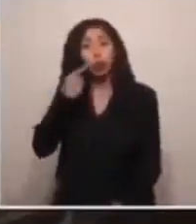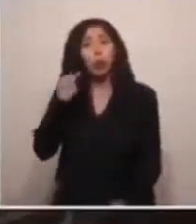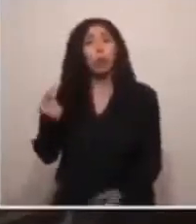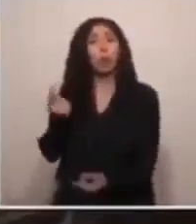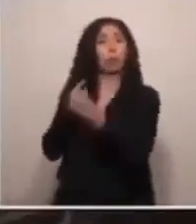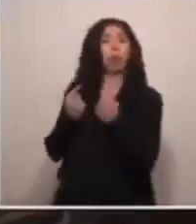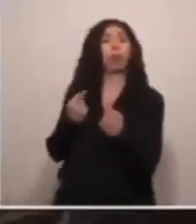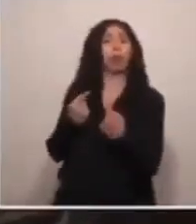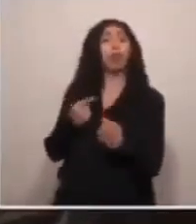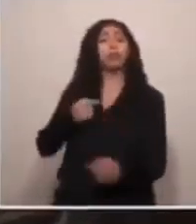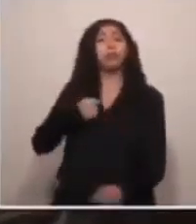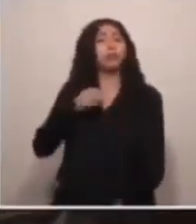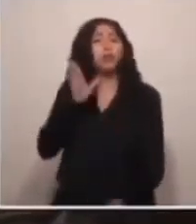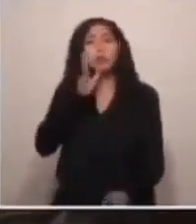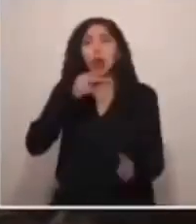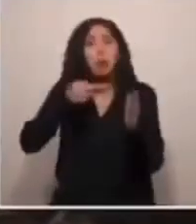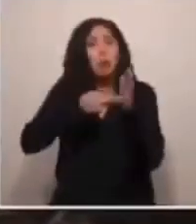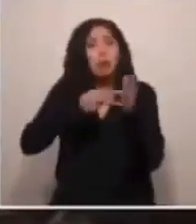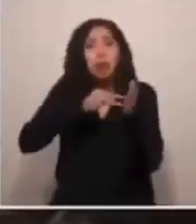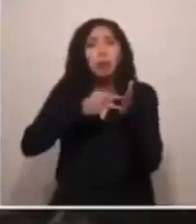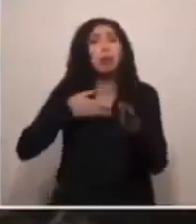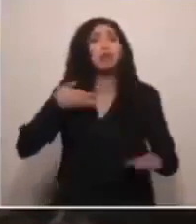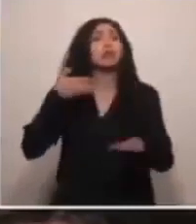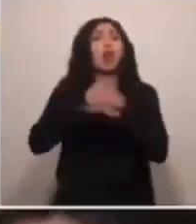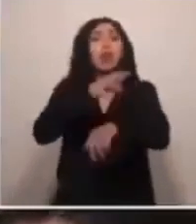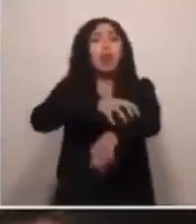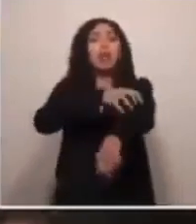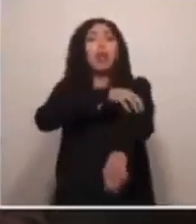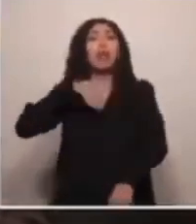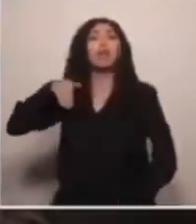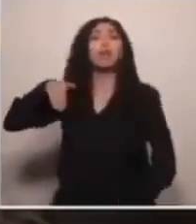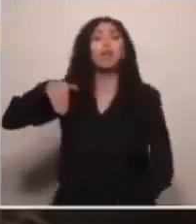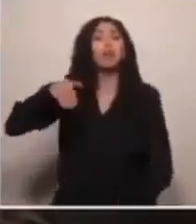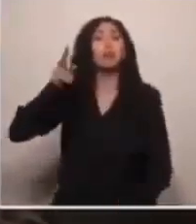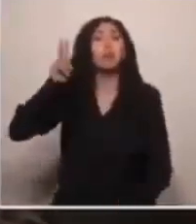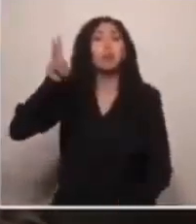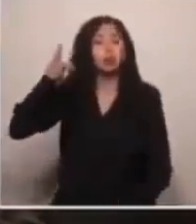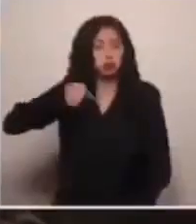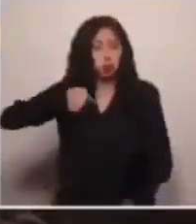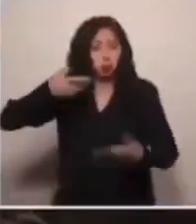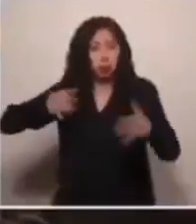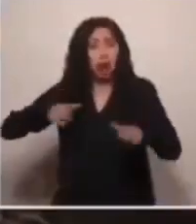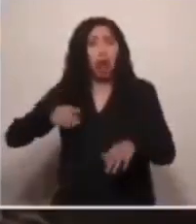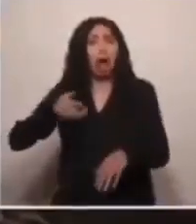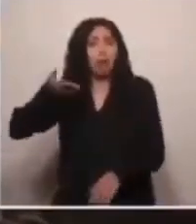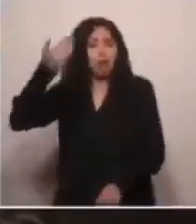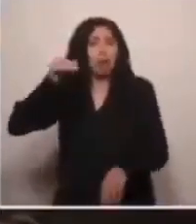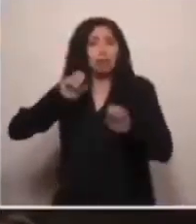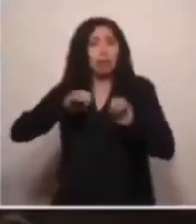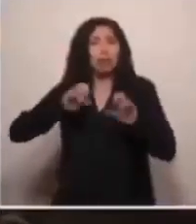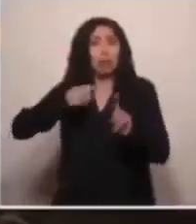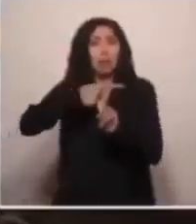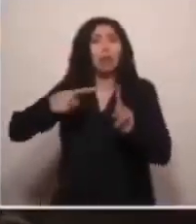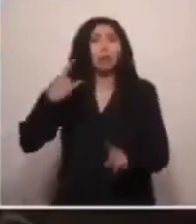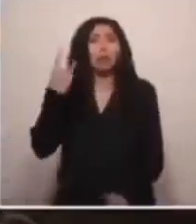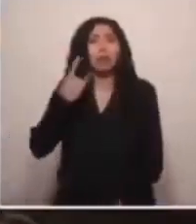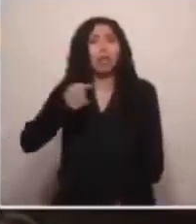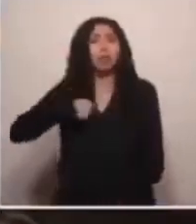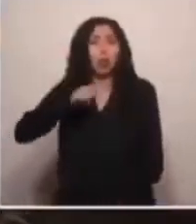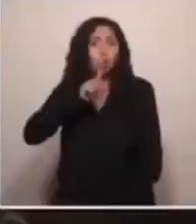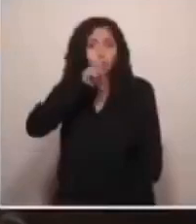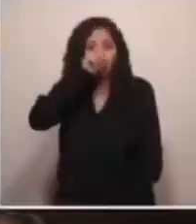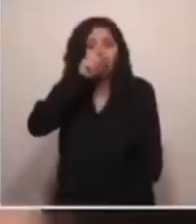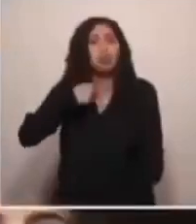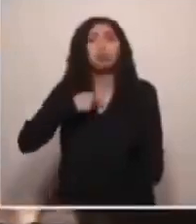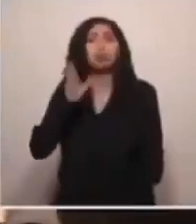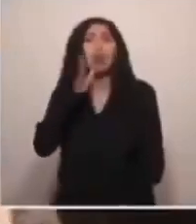no tengo problema en ir en bus o en micro a mi región como lo hice durante toda mi enseñanza media y universitaria y como aún lo hago. No tengo problema